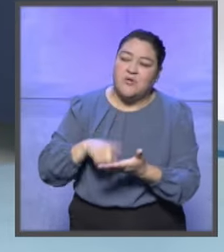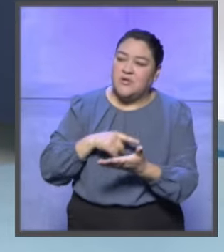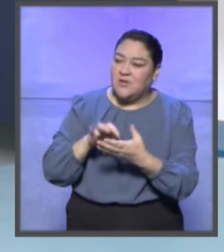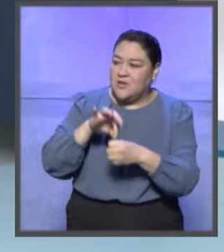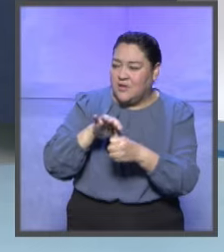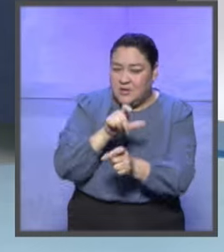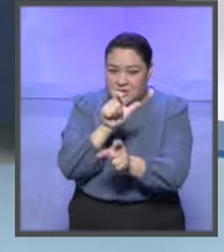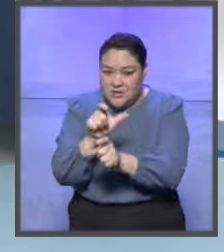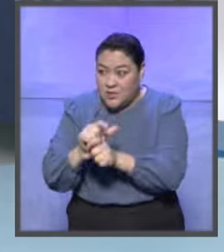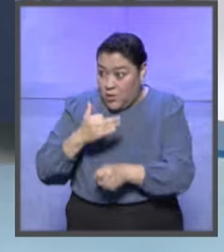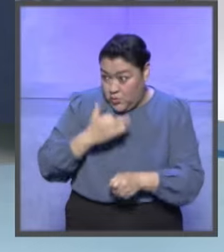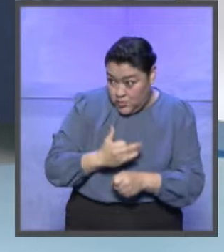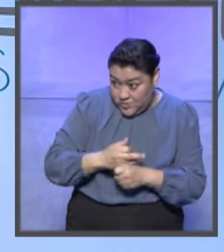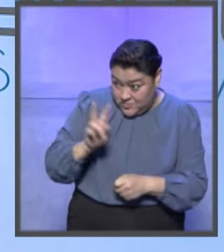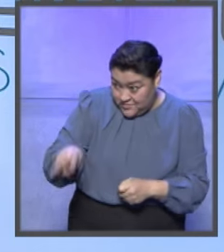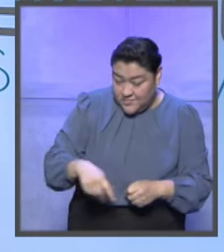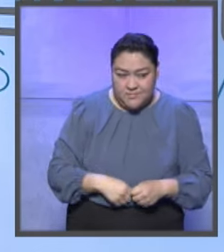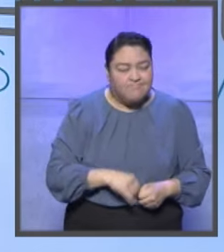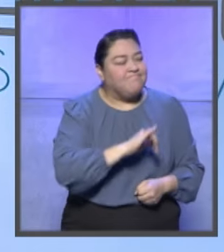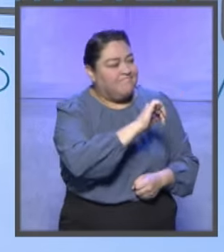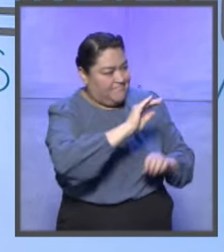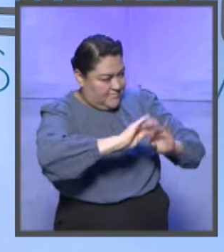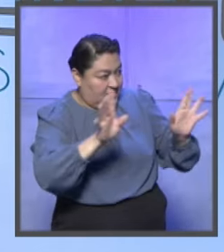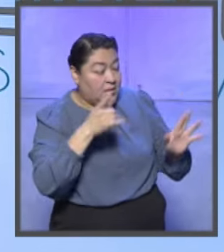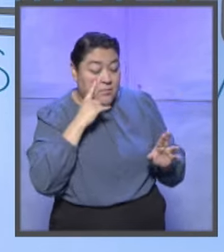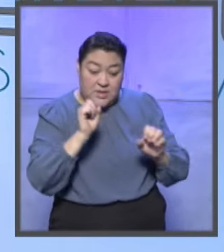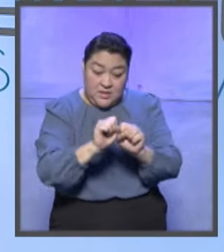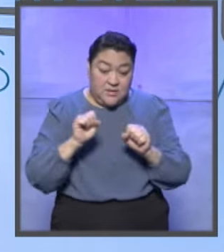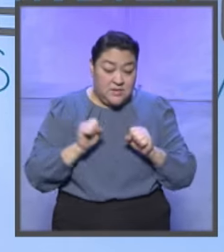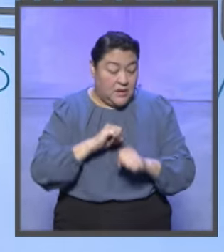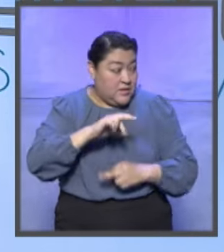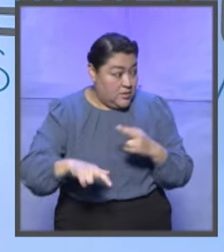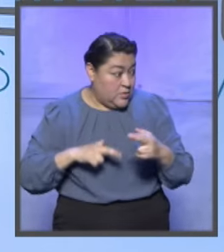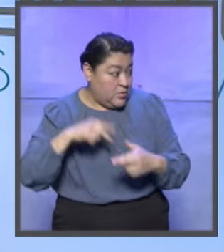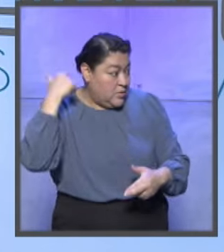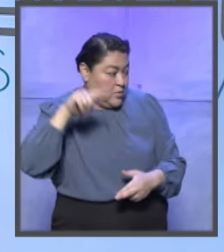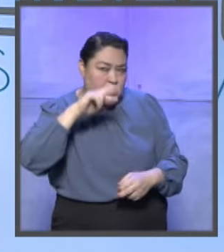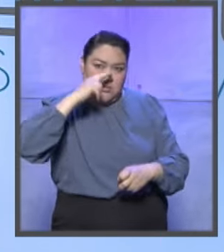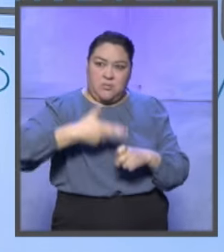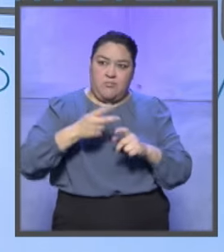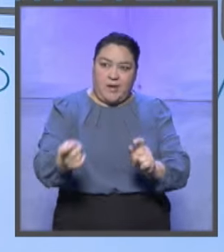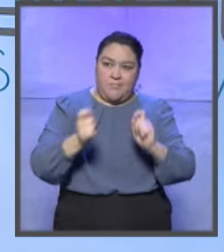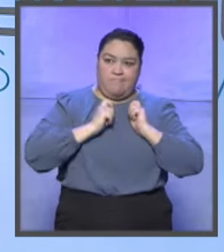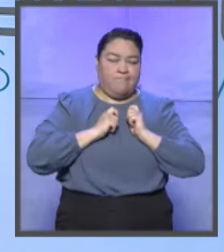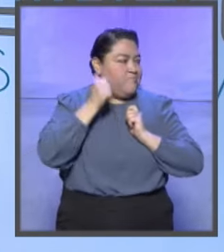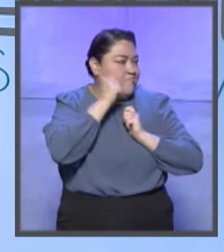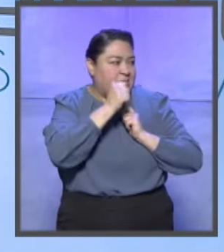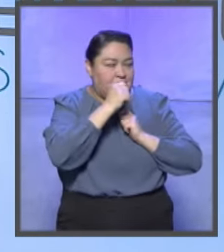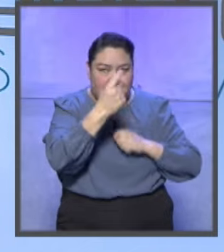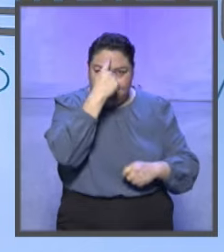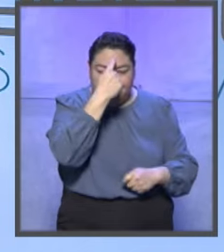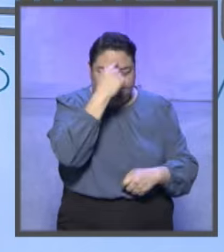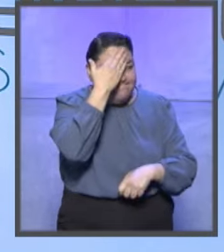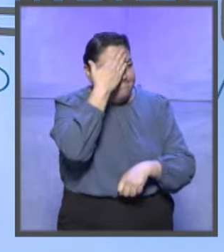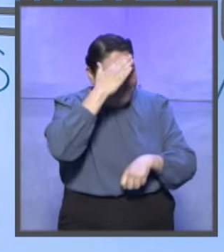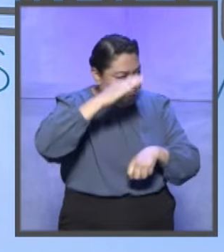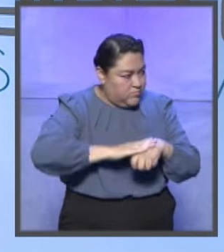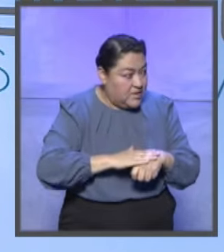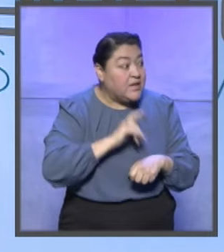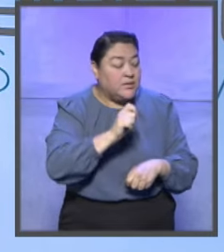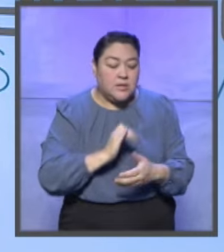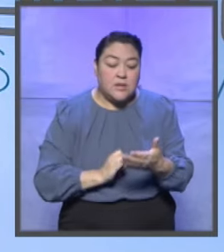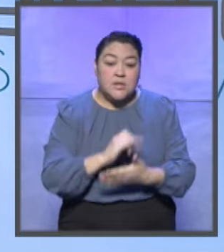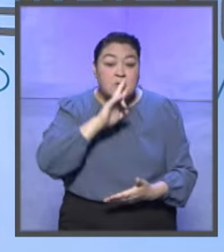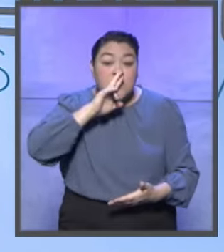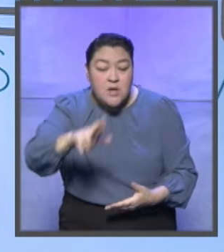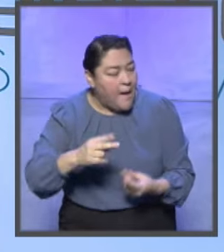electorales en este proceso electoral. Claro que sí, la sala regional Guadalajara tiene una filosofía muy marcada, una en la, en el tiempo de